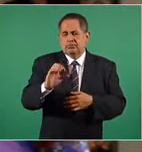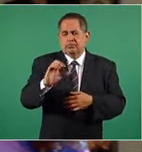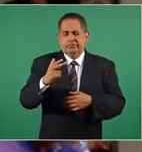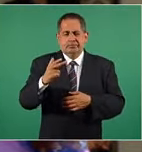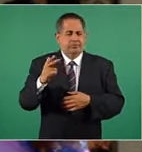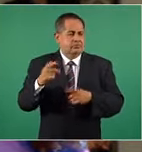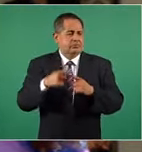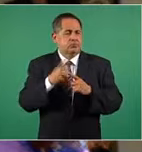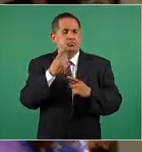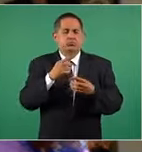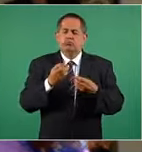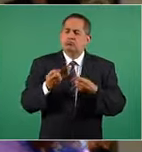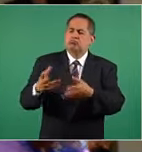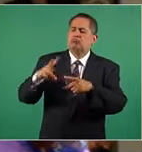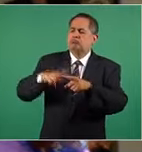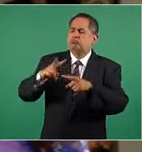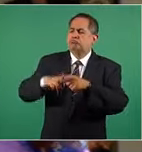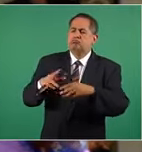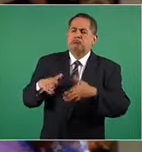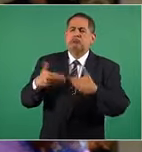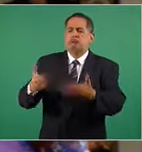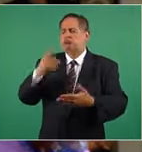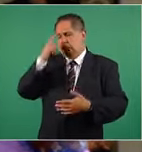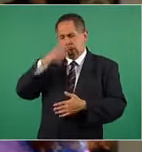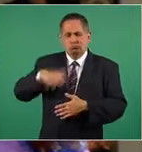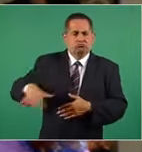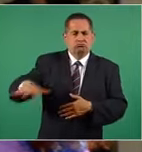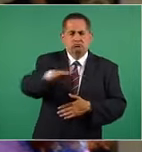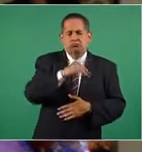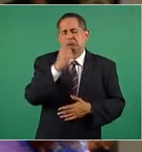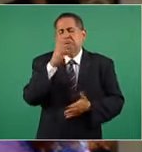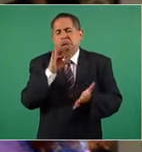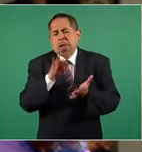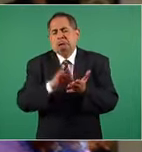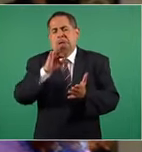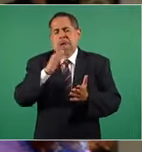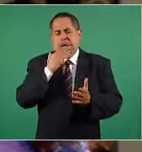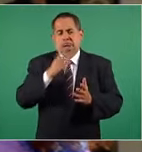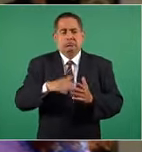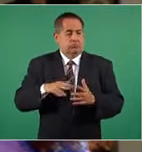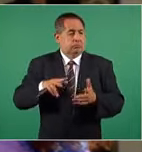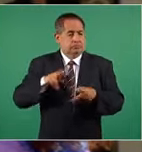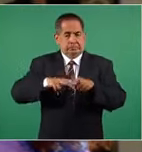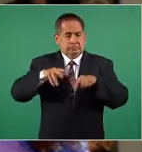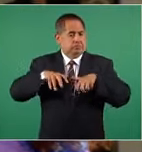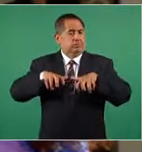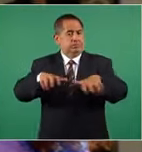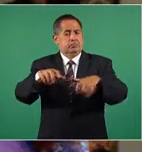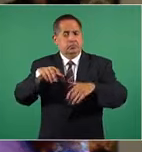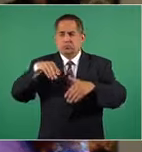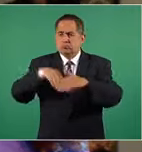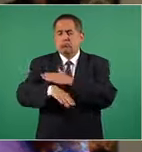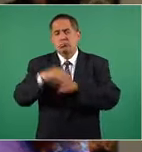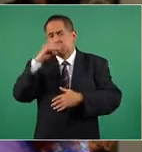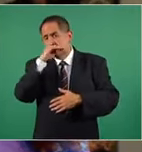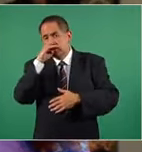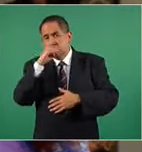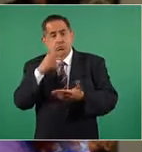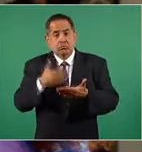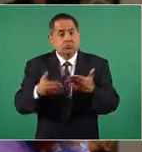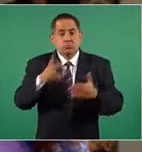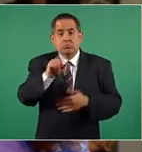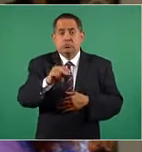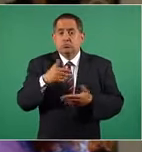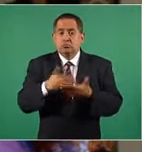en su gobierno entregar este parque a la ciudadanía un parque que era insisto gratuito y que ahora es una